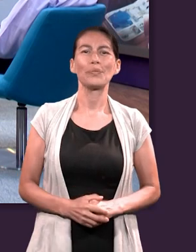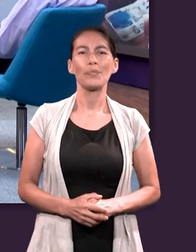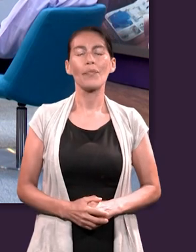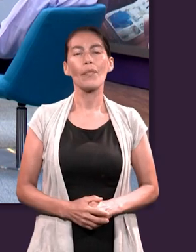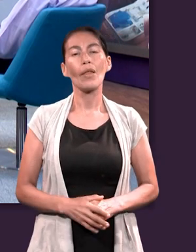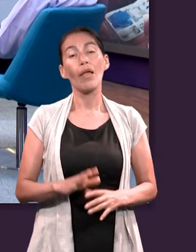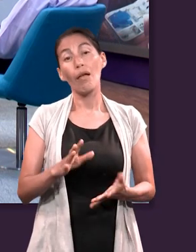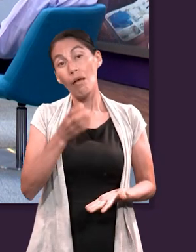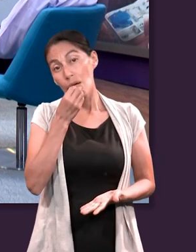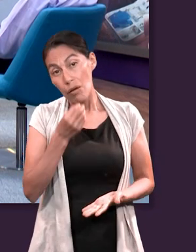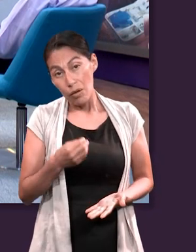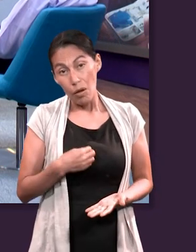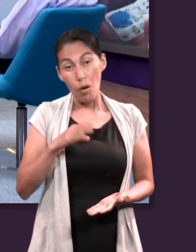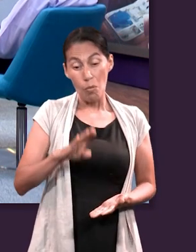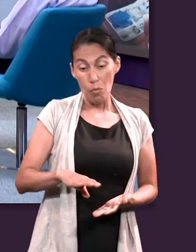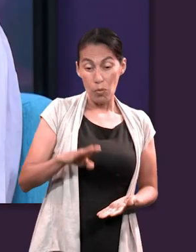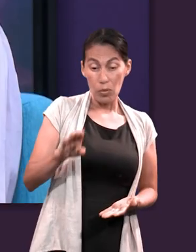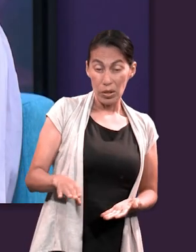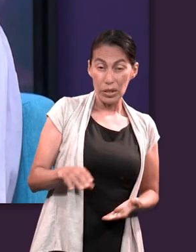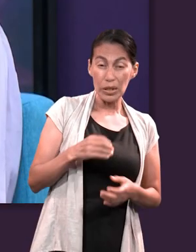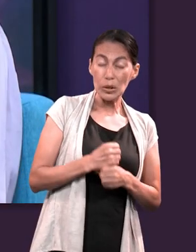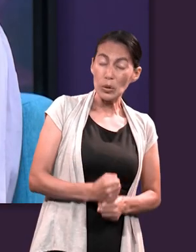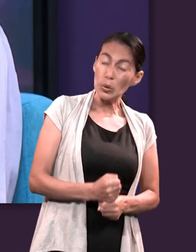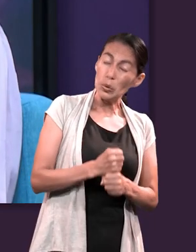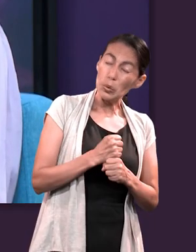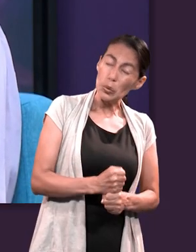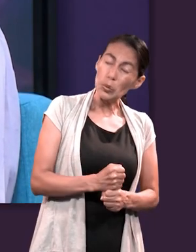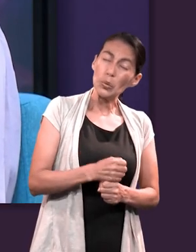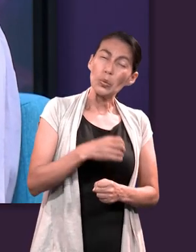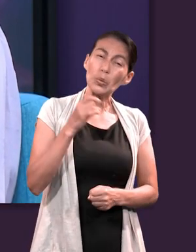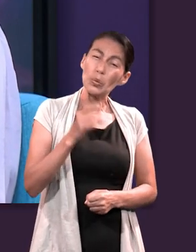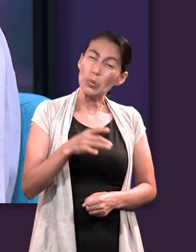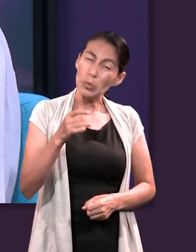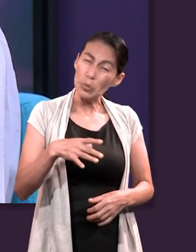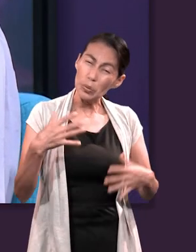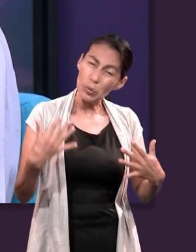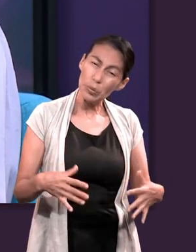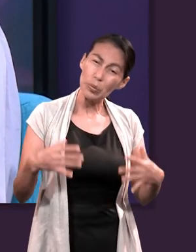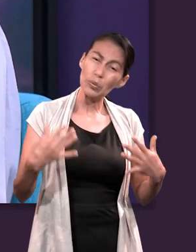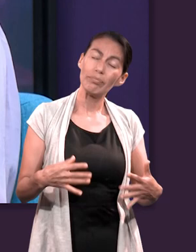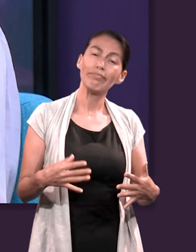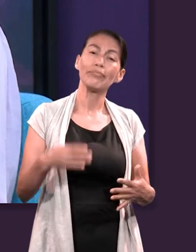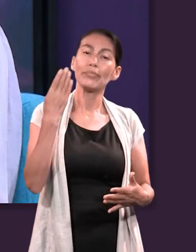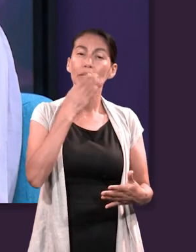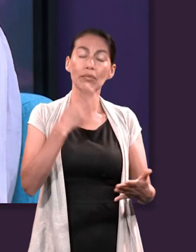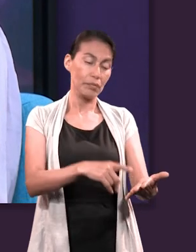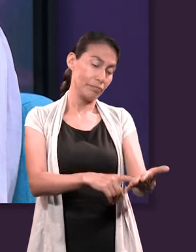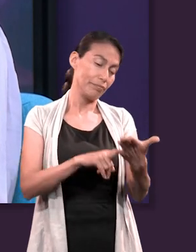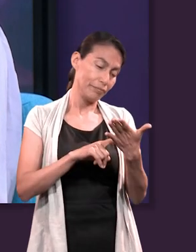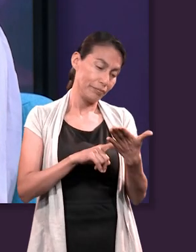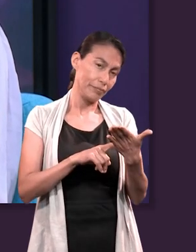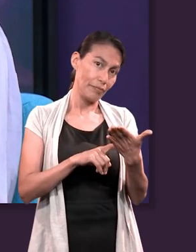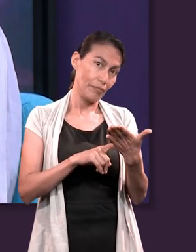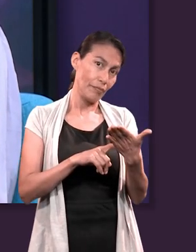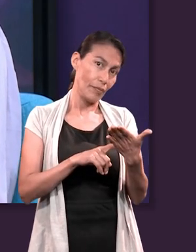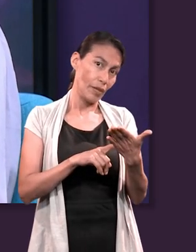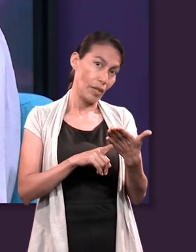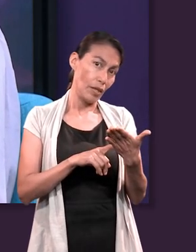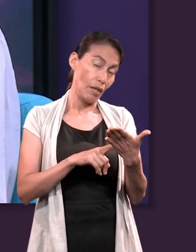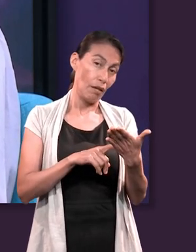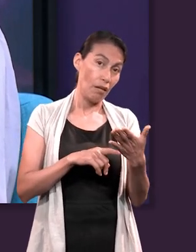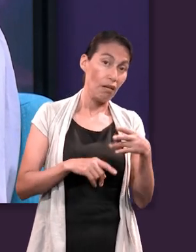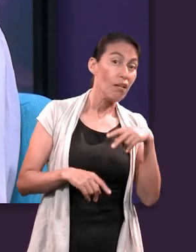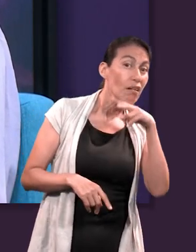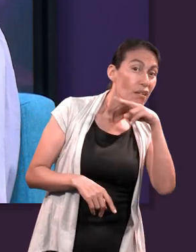A pesar de que la muerte es una separación dolorosa para nosotros, la palabra de Dios nos da la